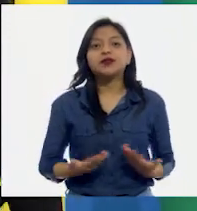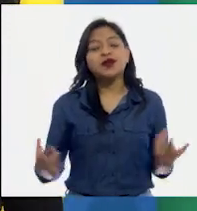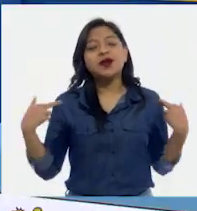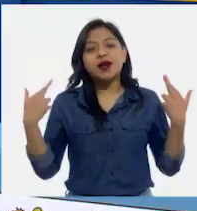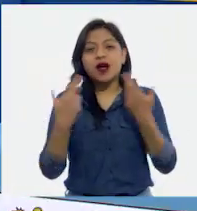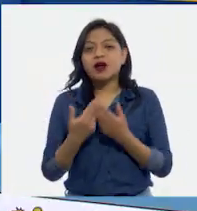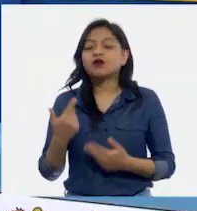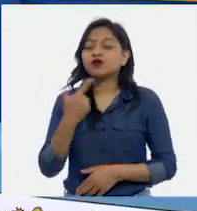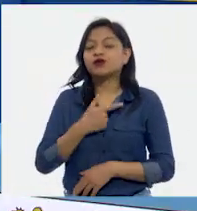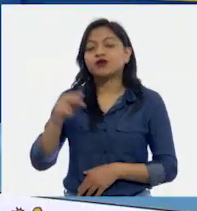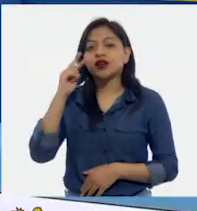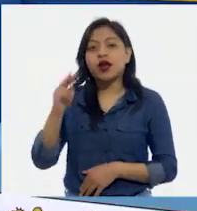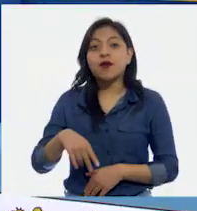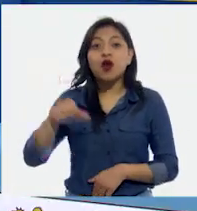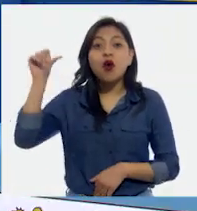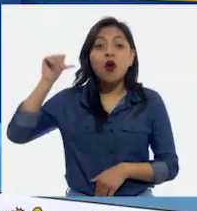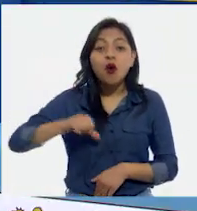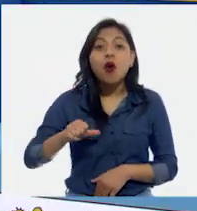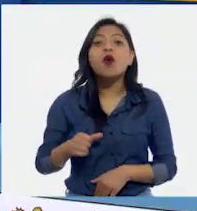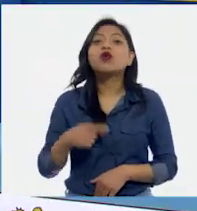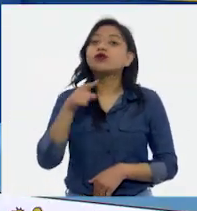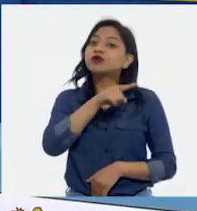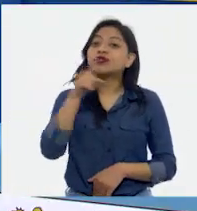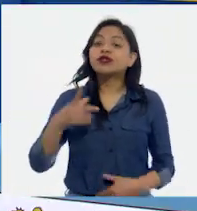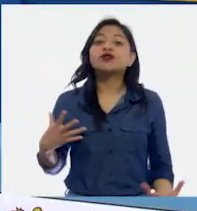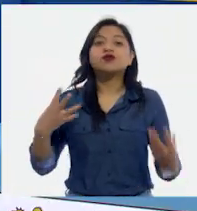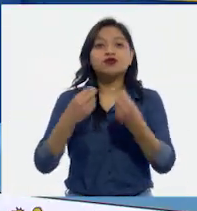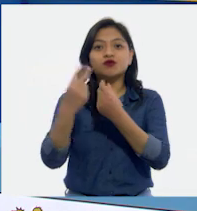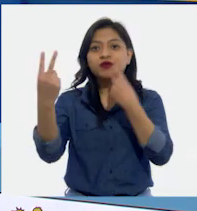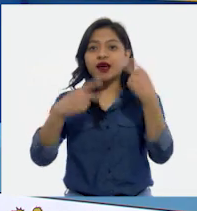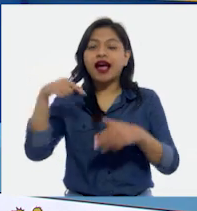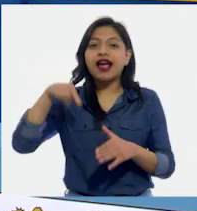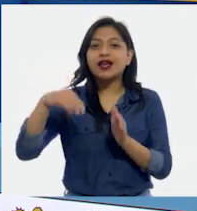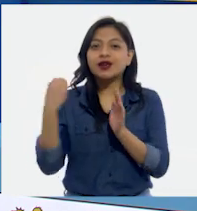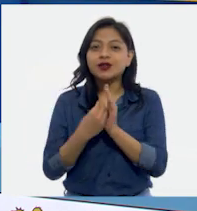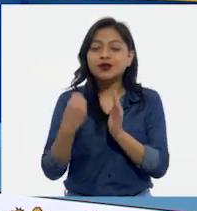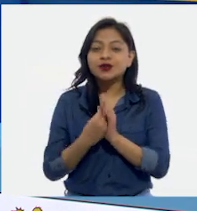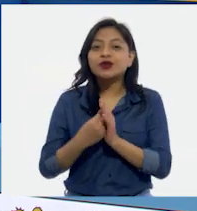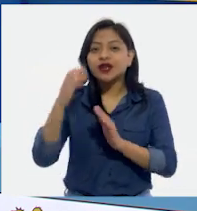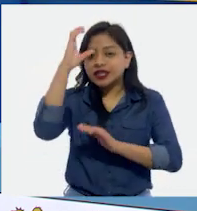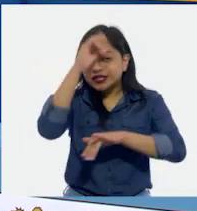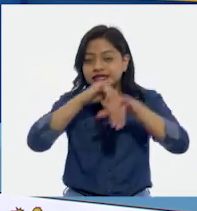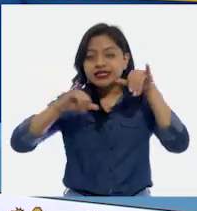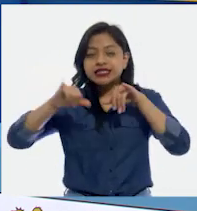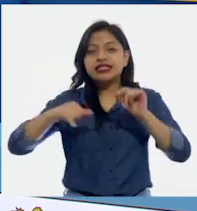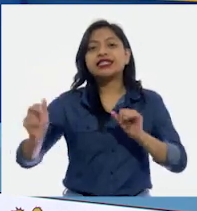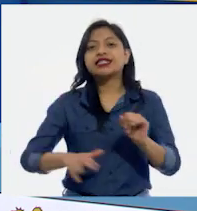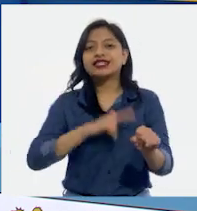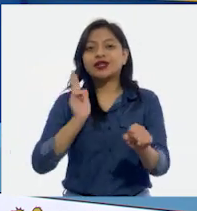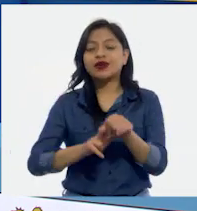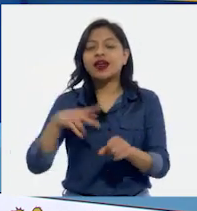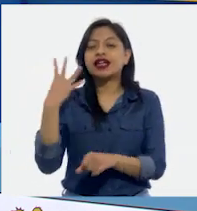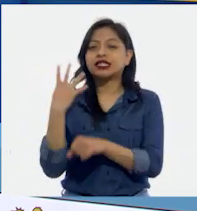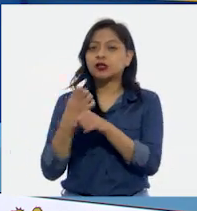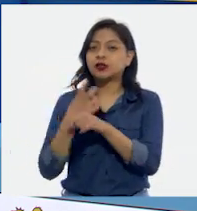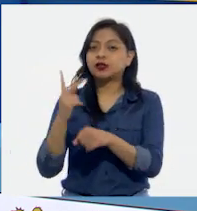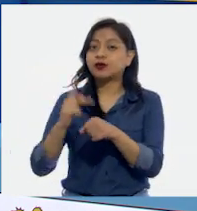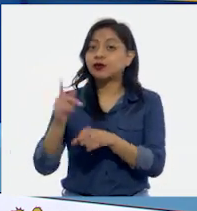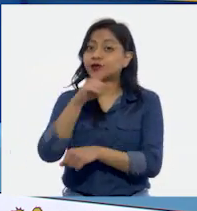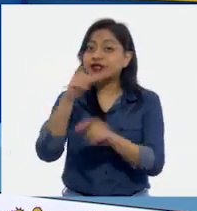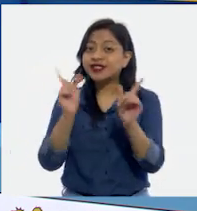Qué gusto verlo. Vamos a tener el gusto de estar con ustedes en esta clase de Ciencias Naturales de Cuarto Grado. ¿Están listos?